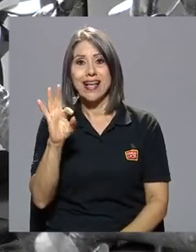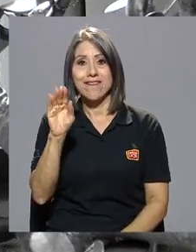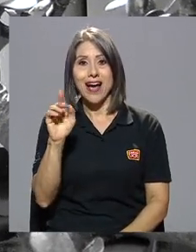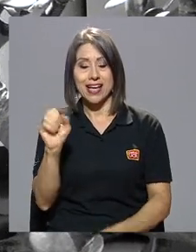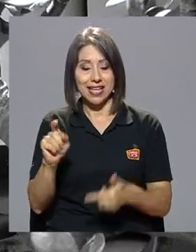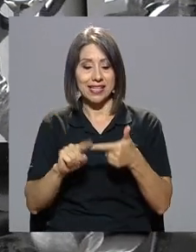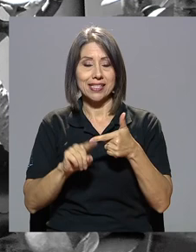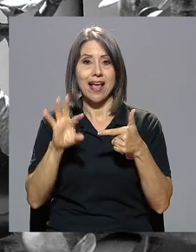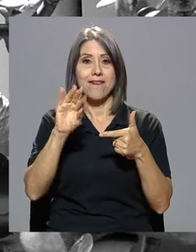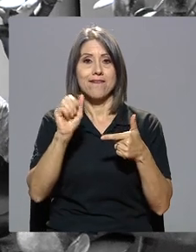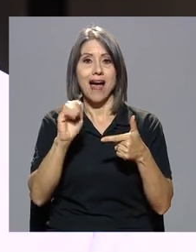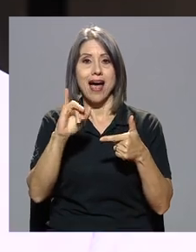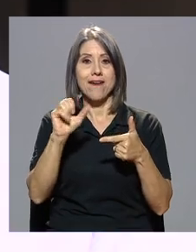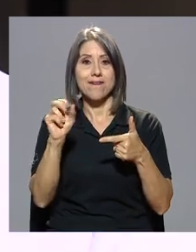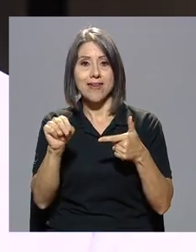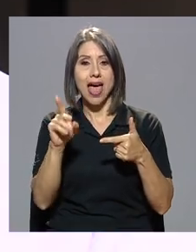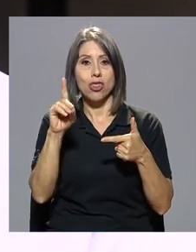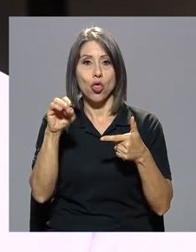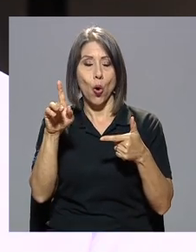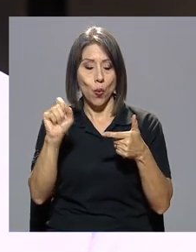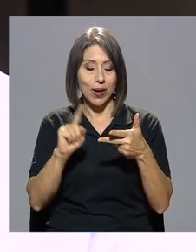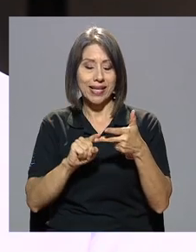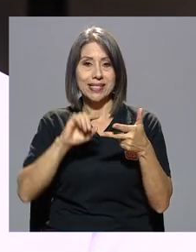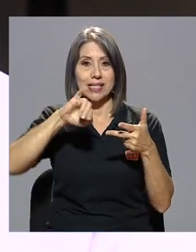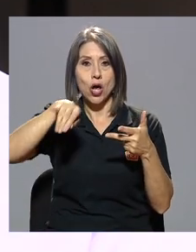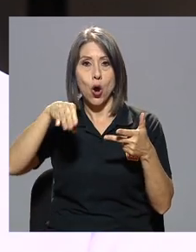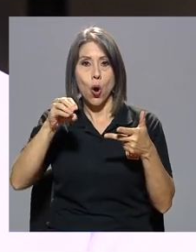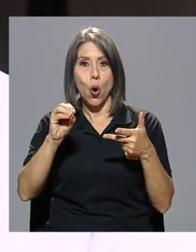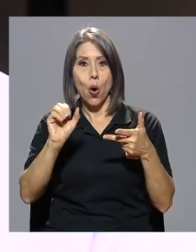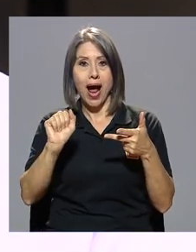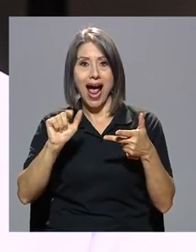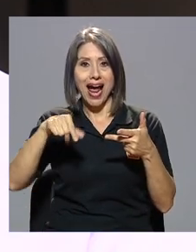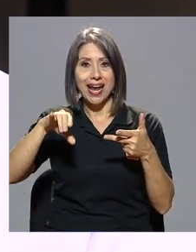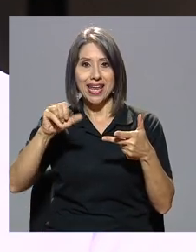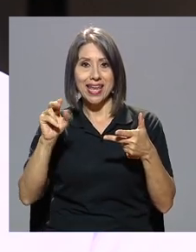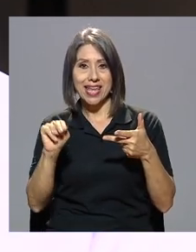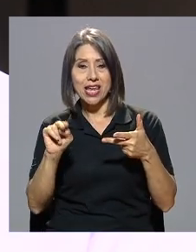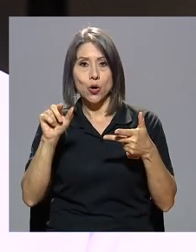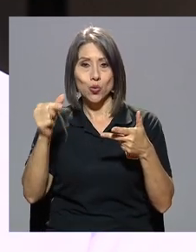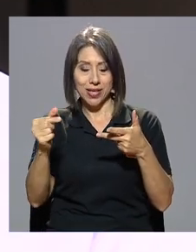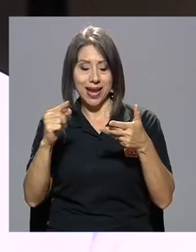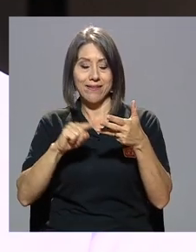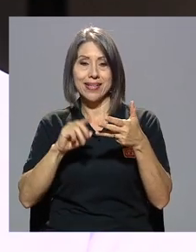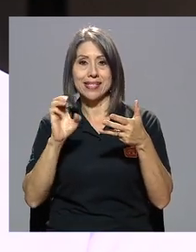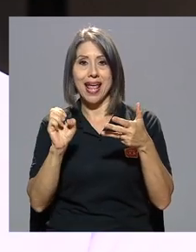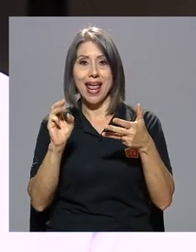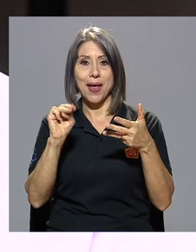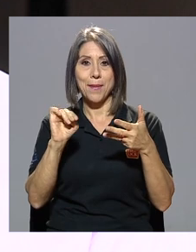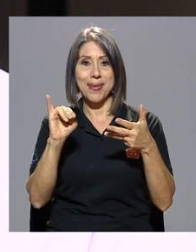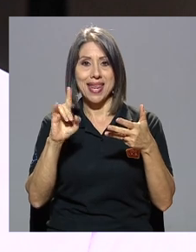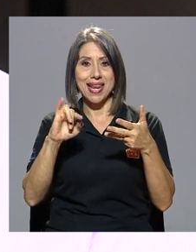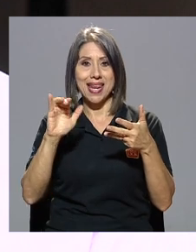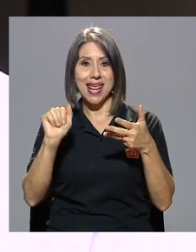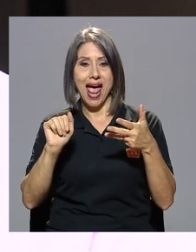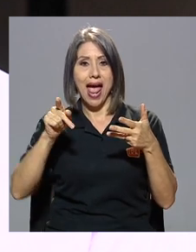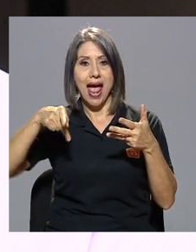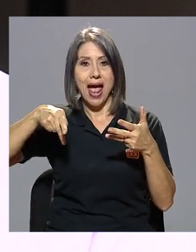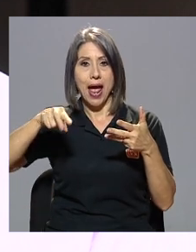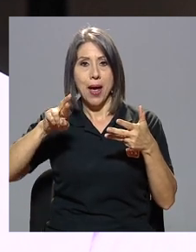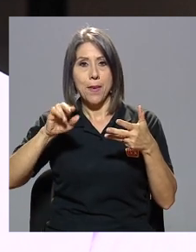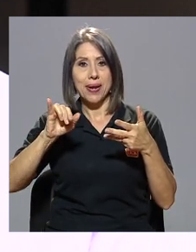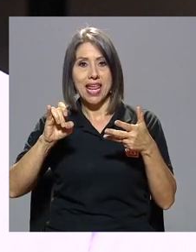Dobles, a Joaquín Gutiérrez, Emilia Prieto, que venía mucho aquí y